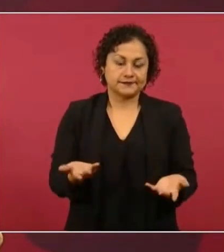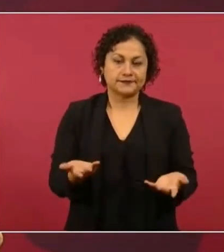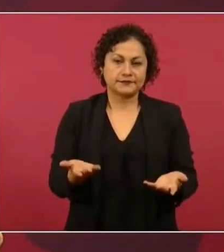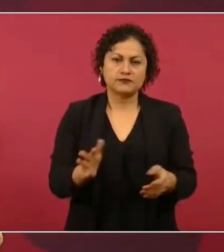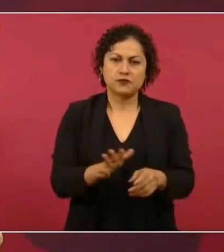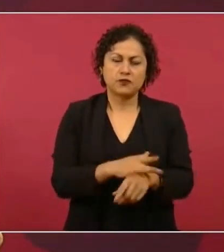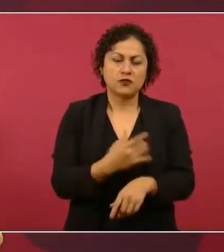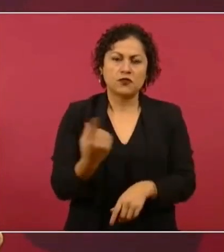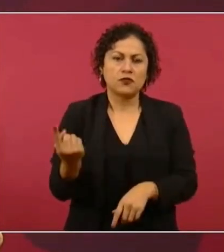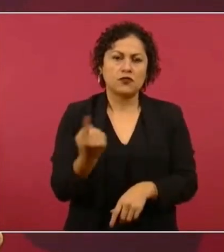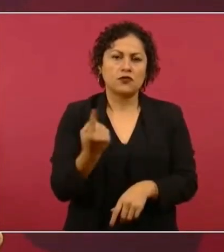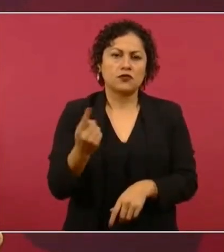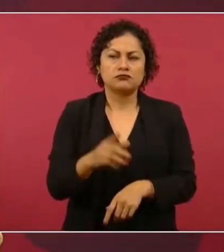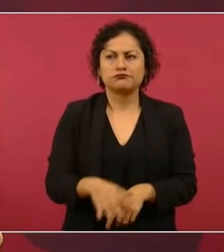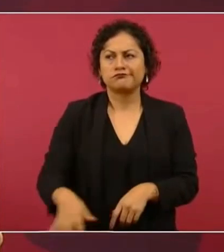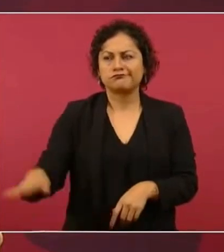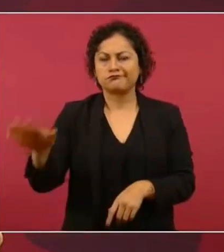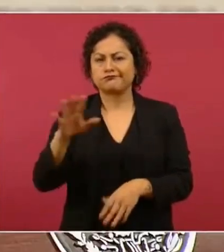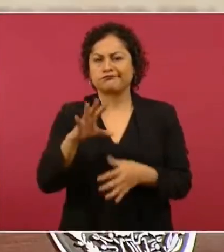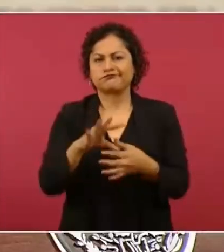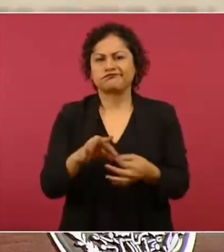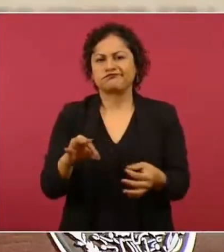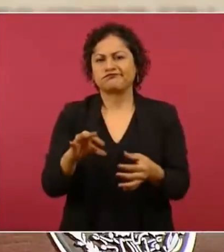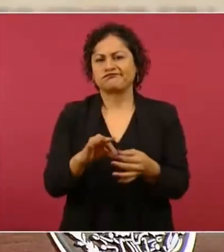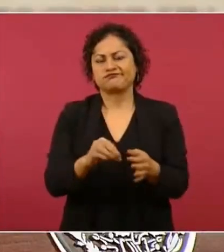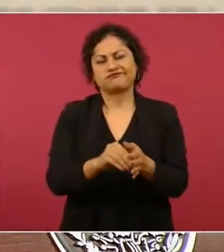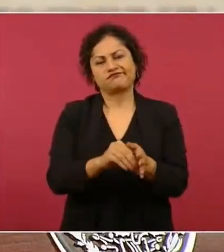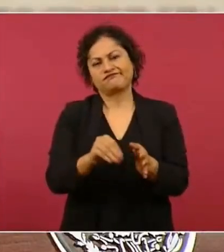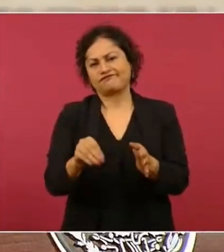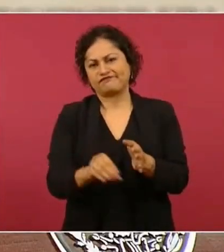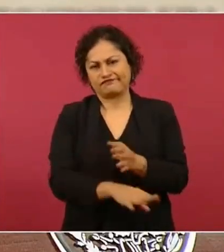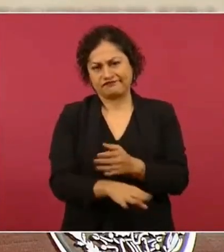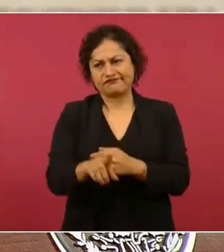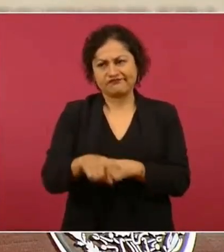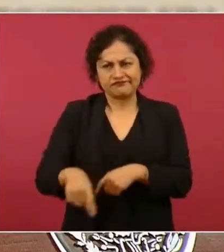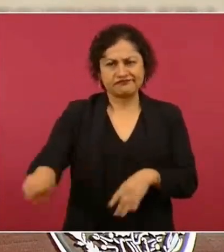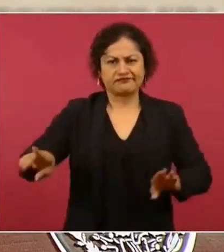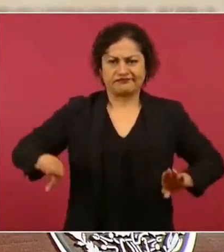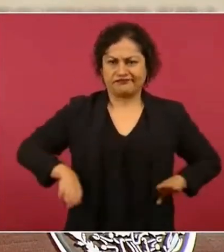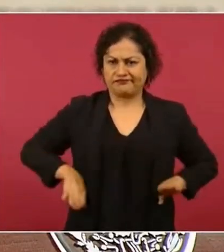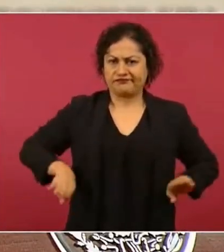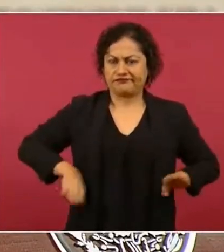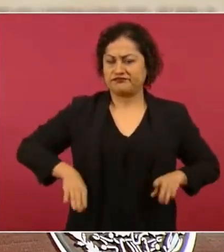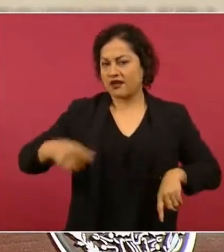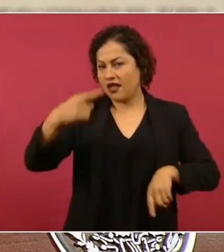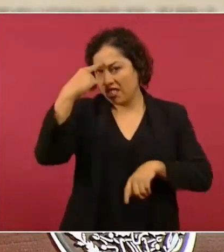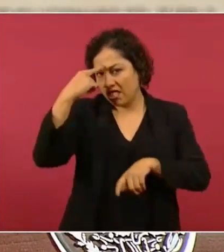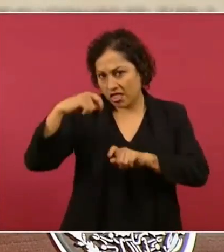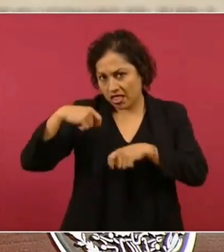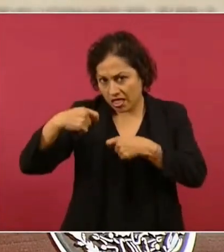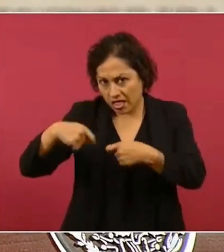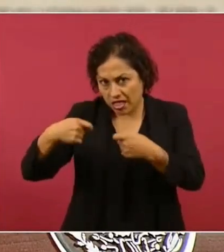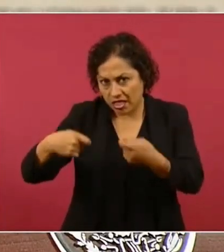pretexto de los conservadores corruptos